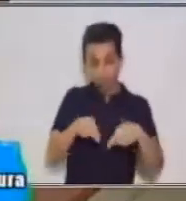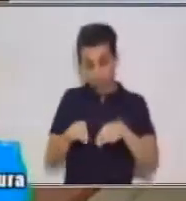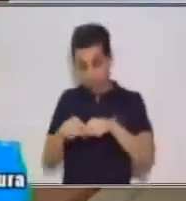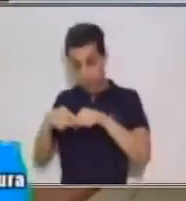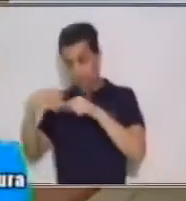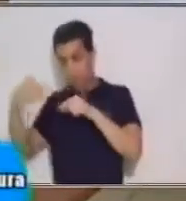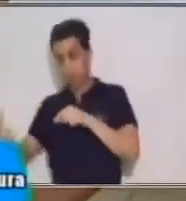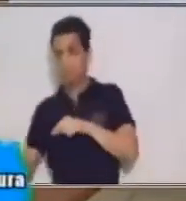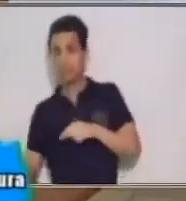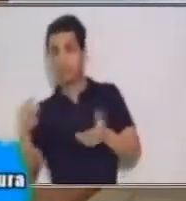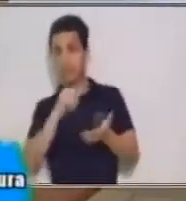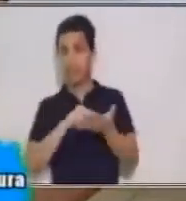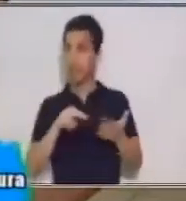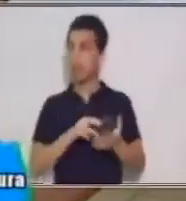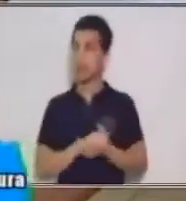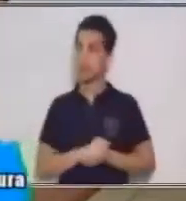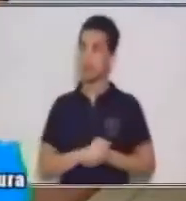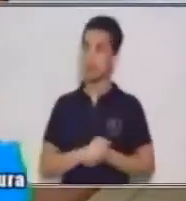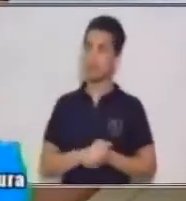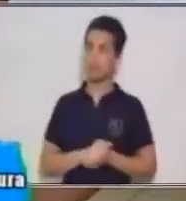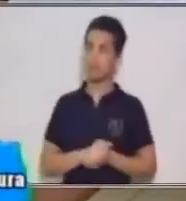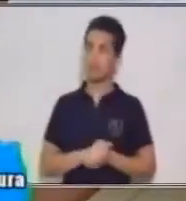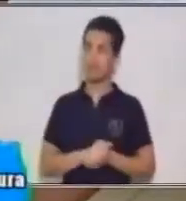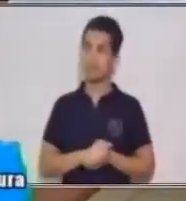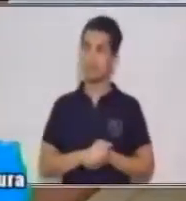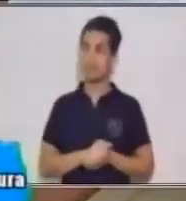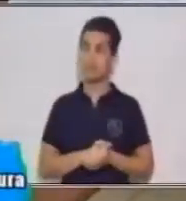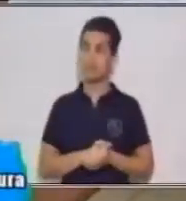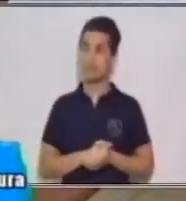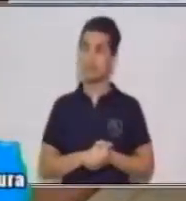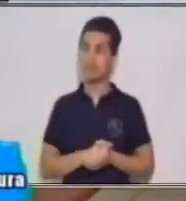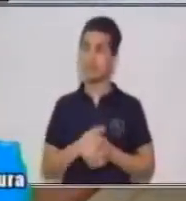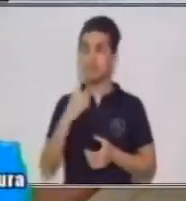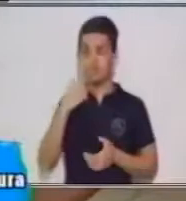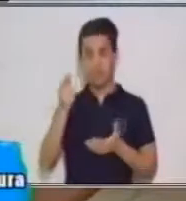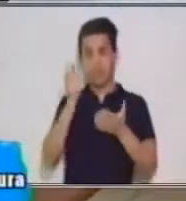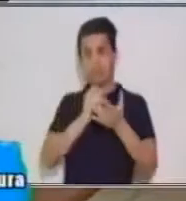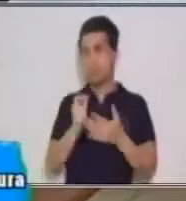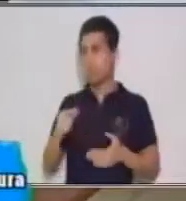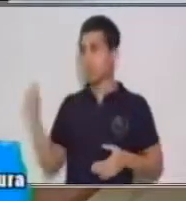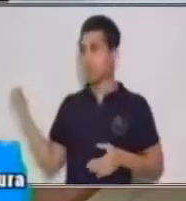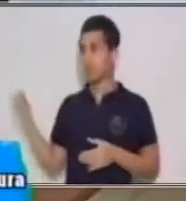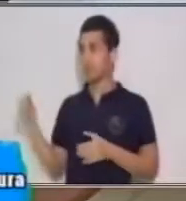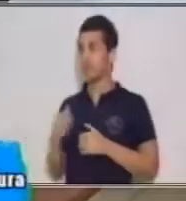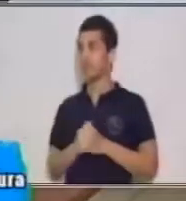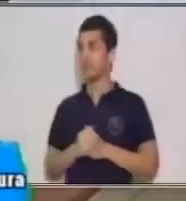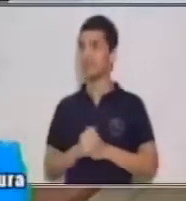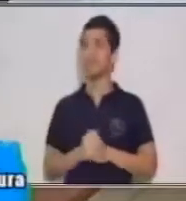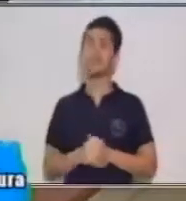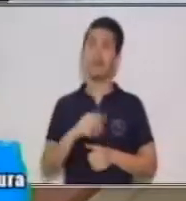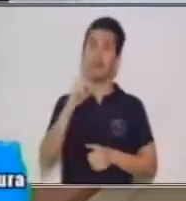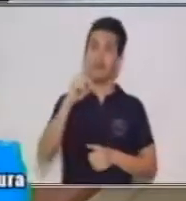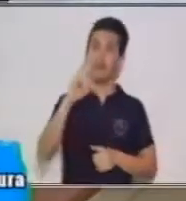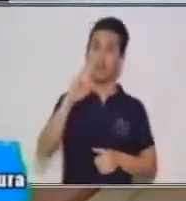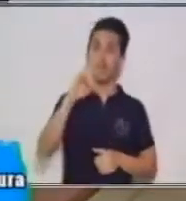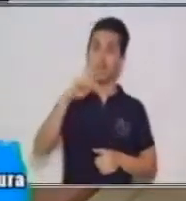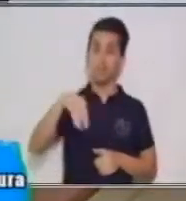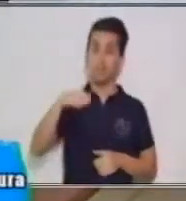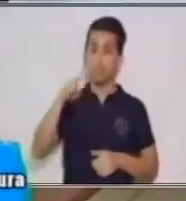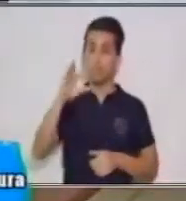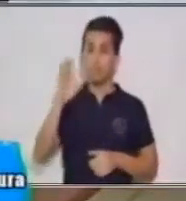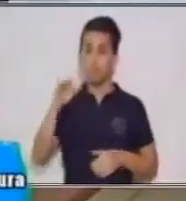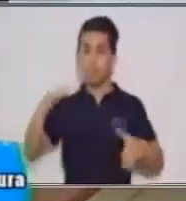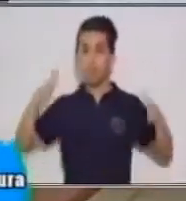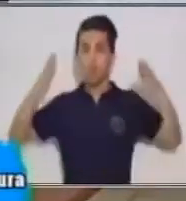lectura. Bien. Ahora, ve la imagen. Así es, es Dumbo. ¿Ya conoces la